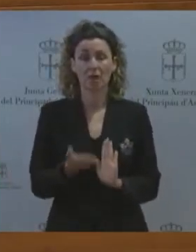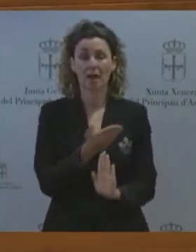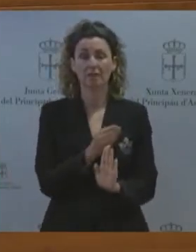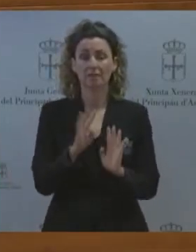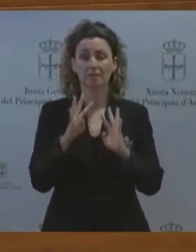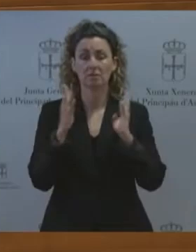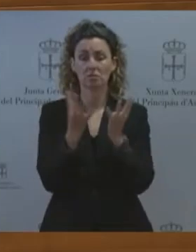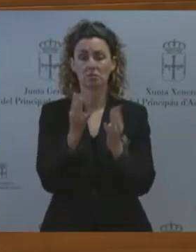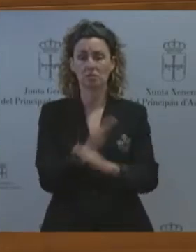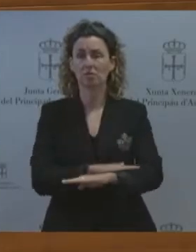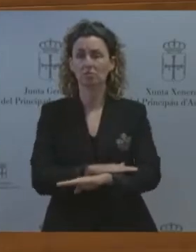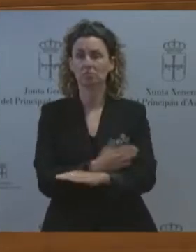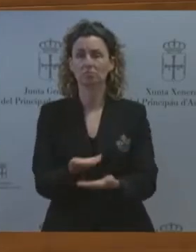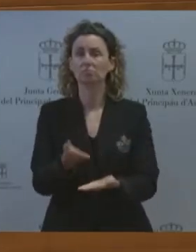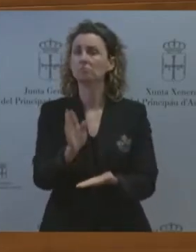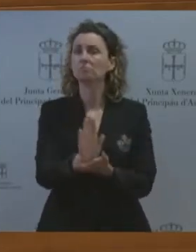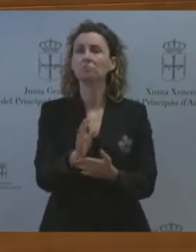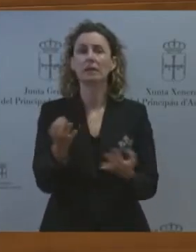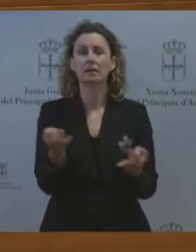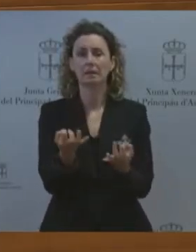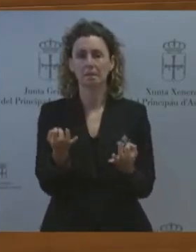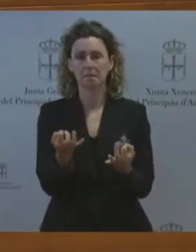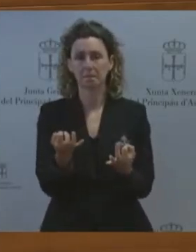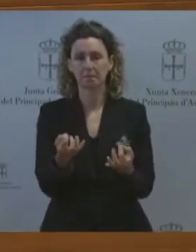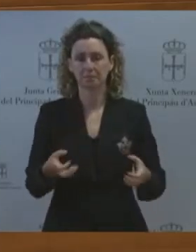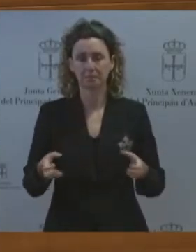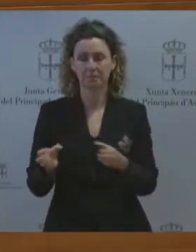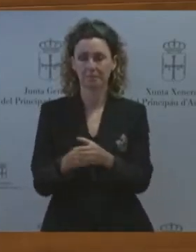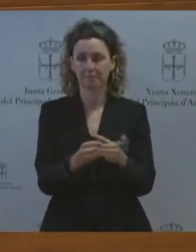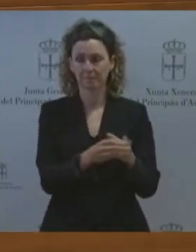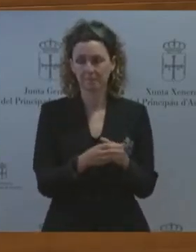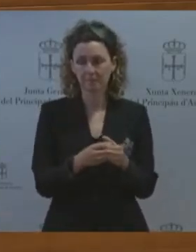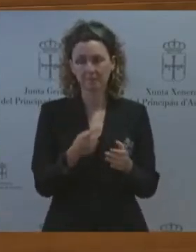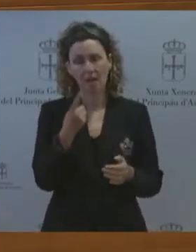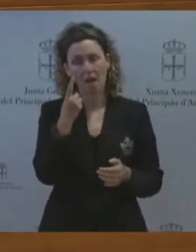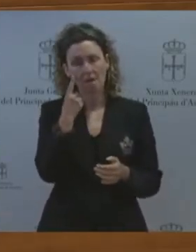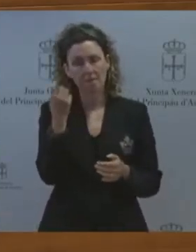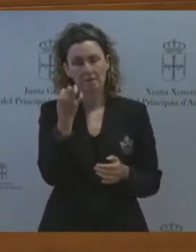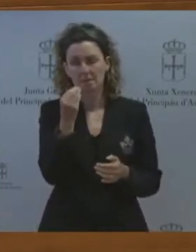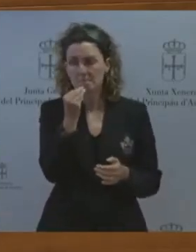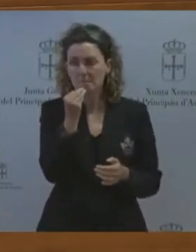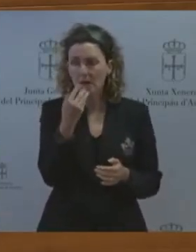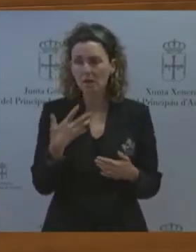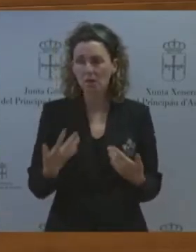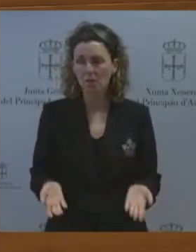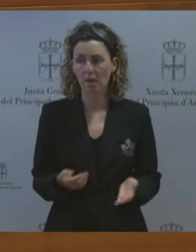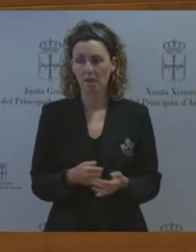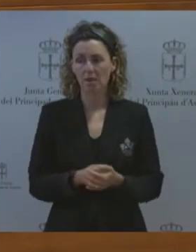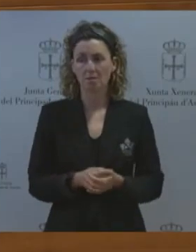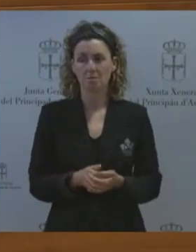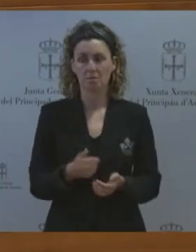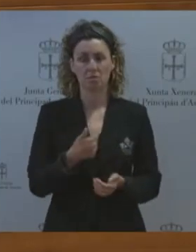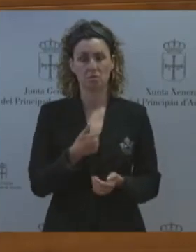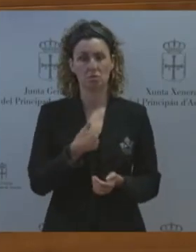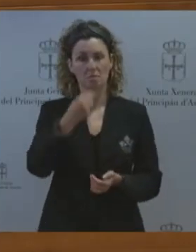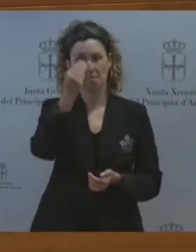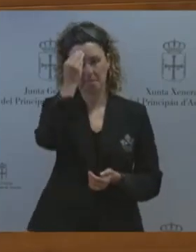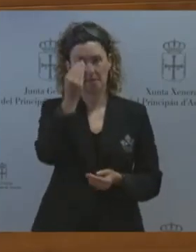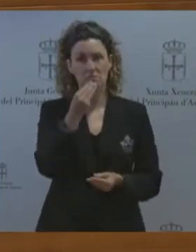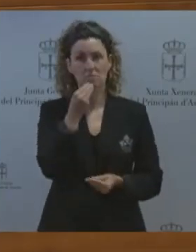nuestros grupos ojeen que es lo que se puede mejorar porque estimamos por nuestra parte que hay muchas cosas que se pueden mejorar de ese proyecto